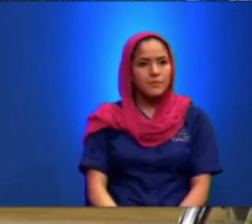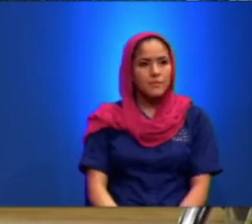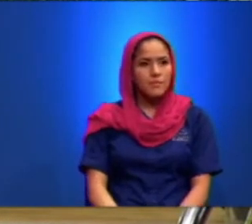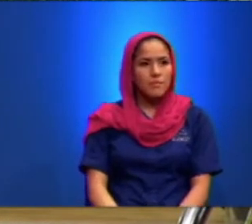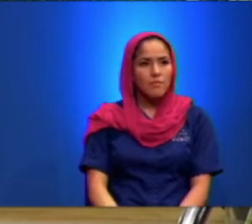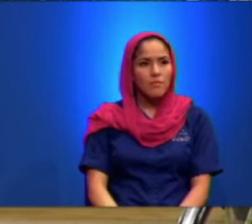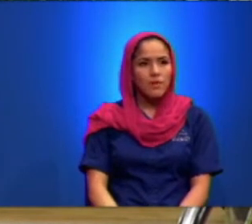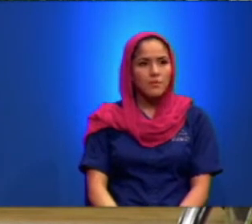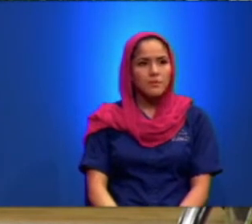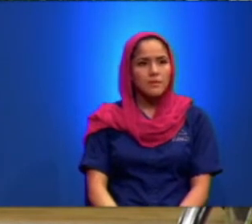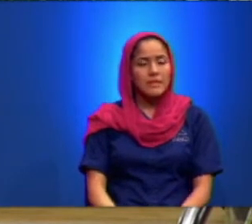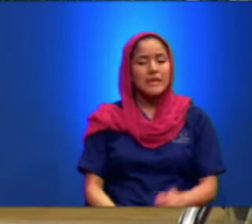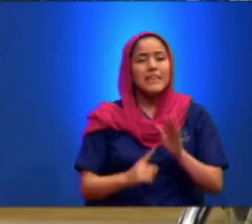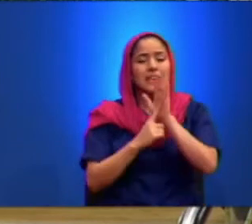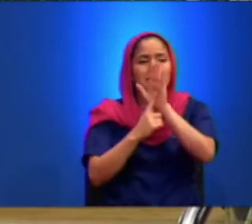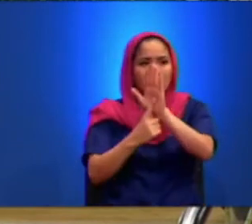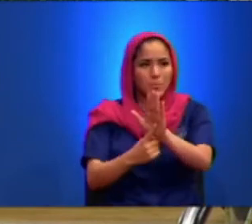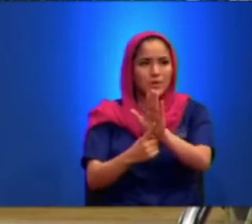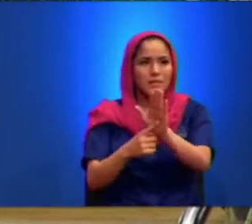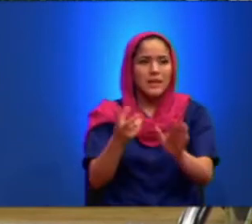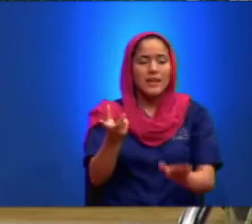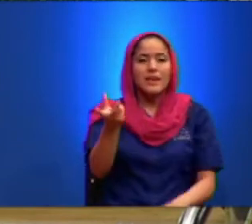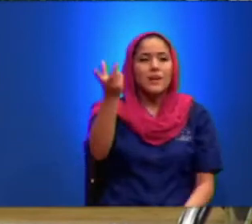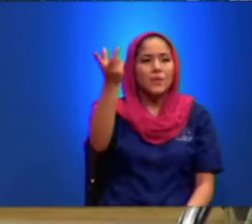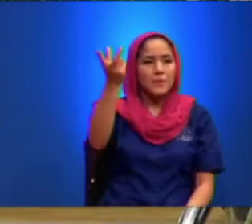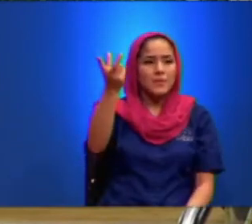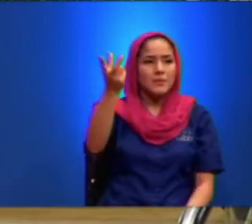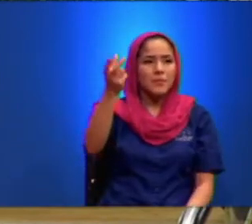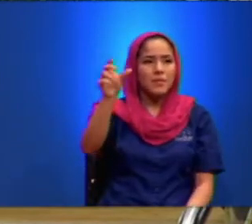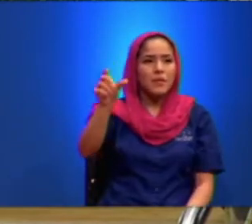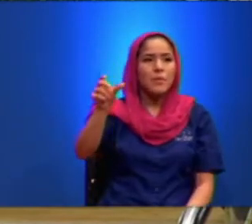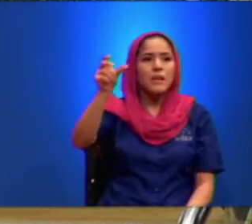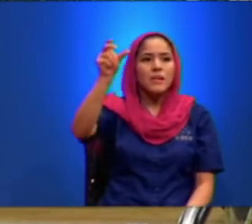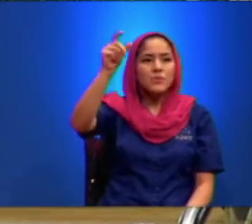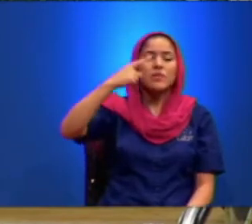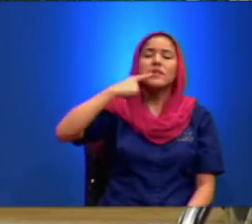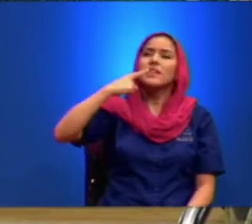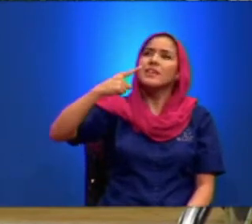Representado En la Copa En la Sangre Ponga En alto Tu Copa Dile Gracias Jesús